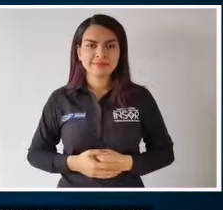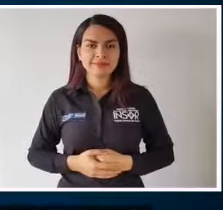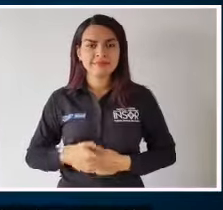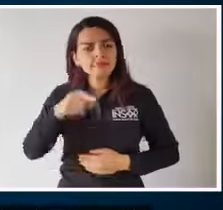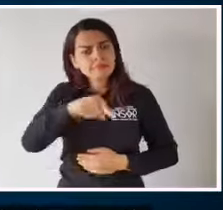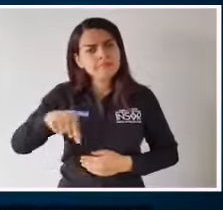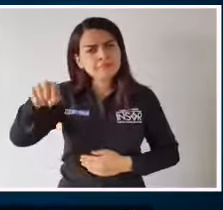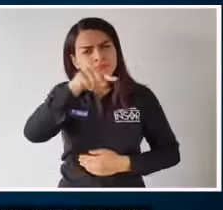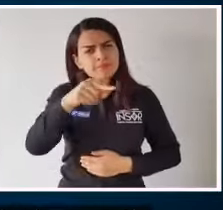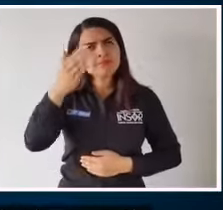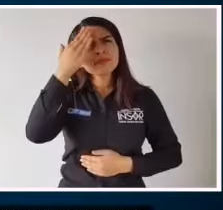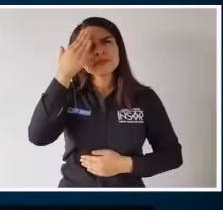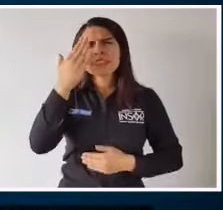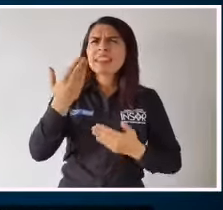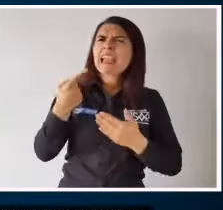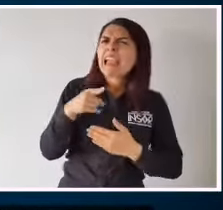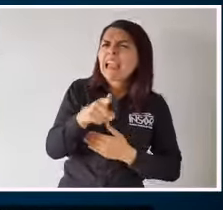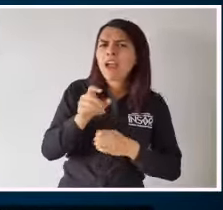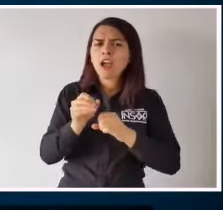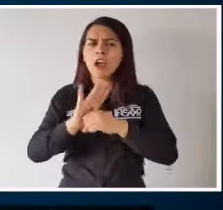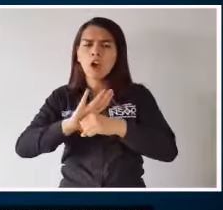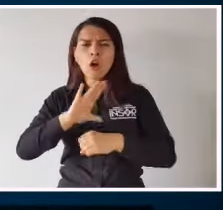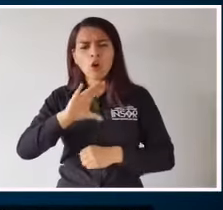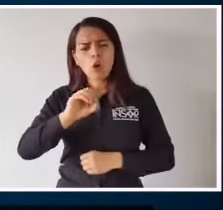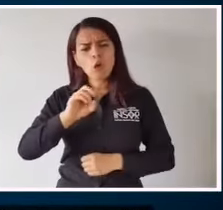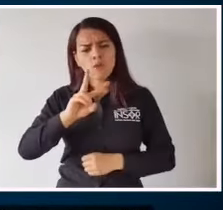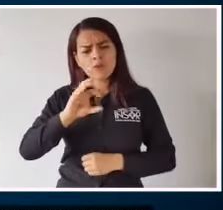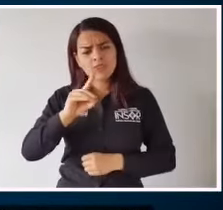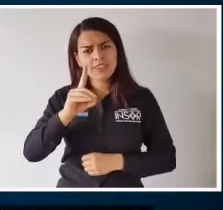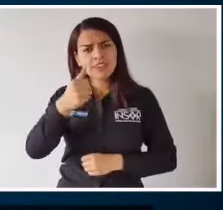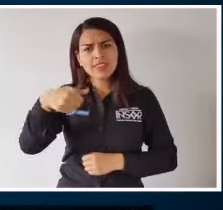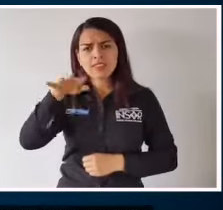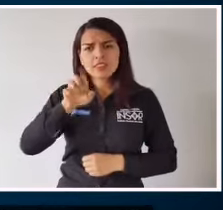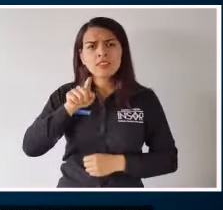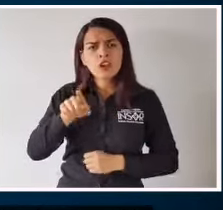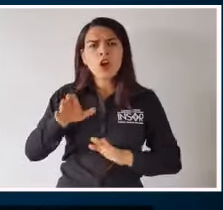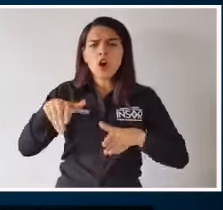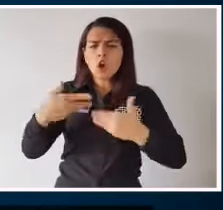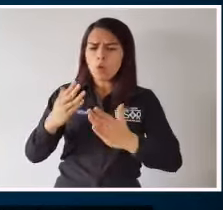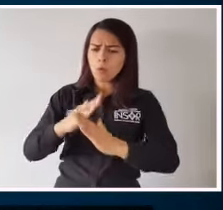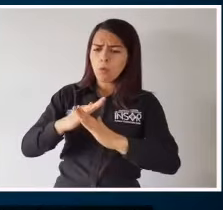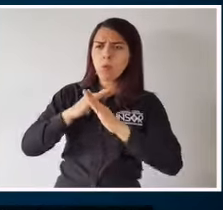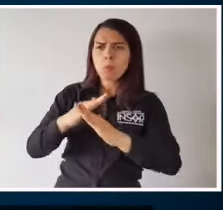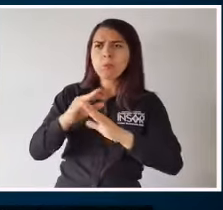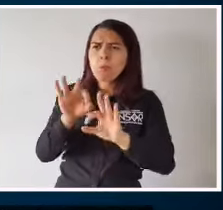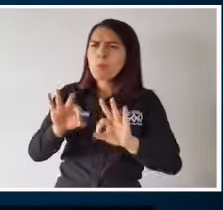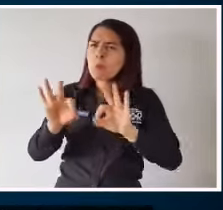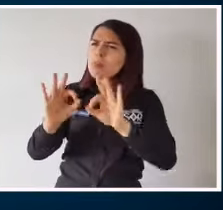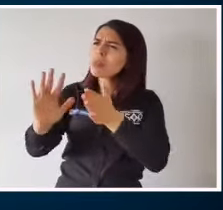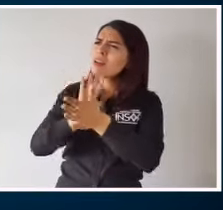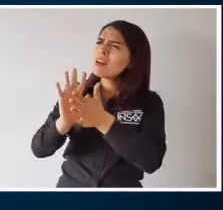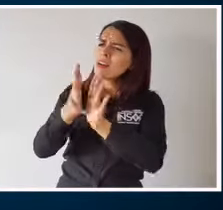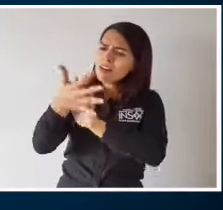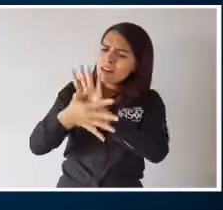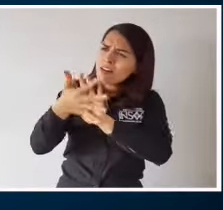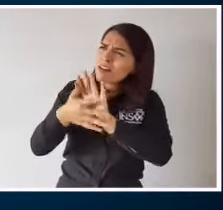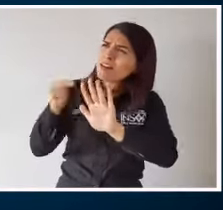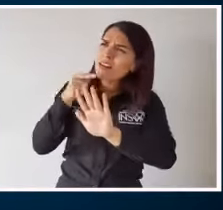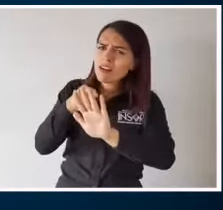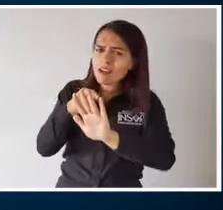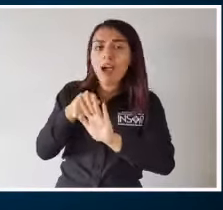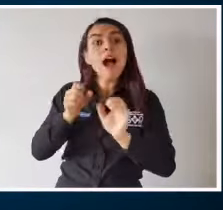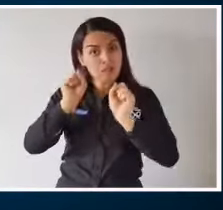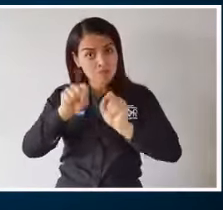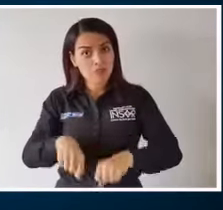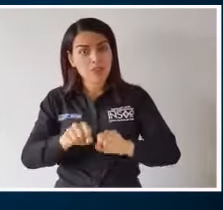Si quieres saber qué es el COVID-19 y cómo prevenirlo en lengua de señas colombiana, accede